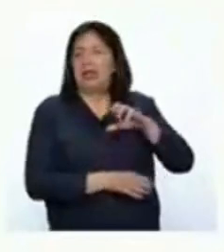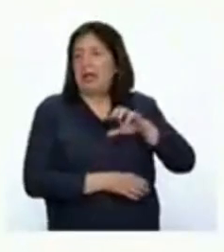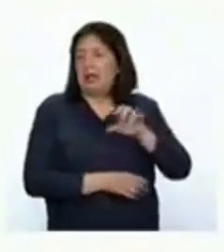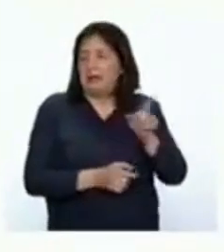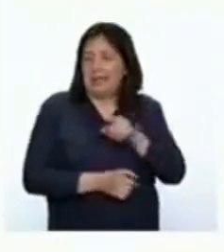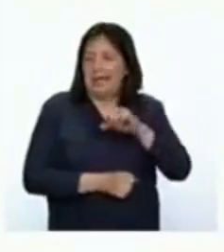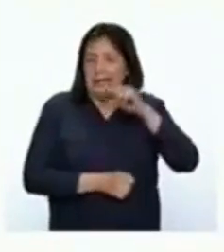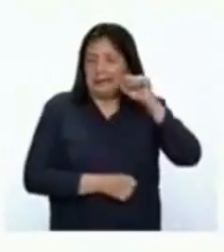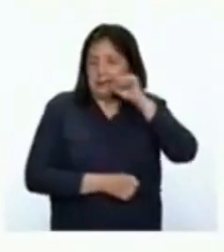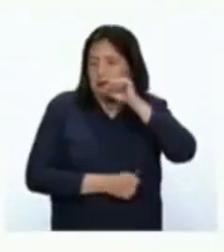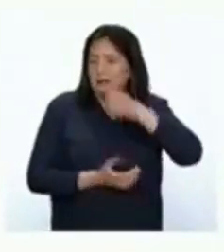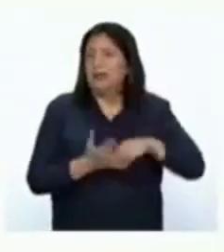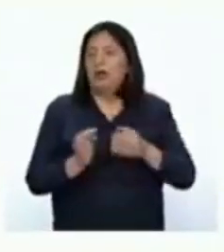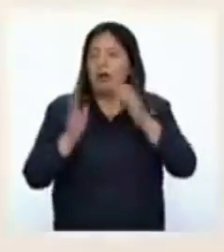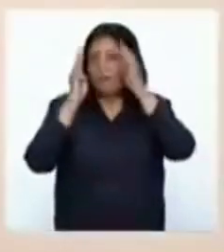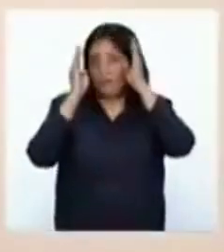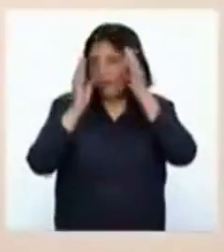brócoli.